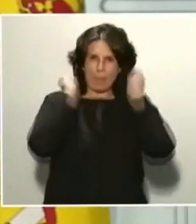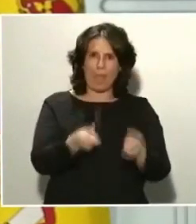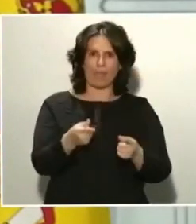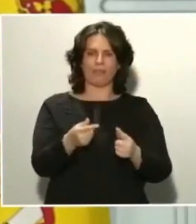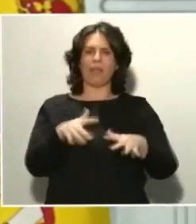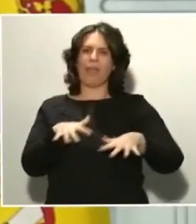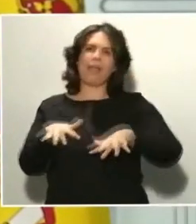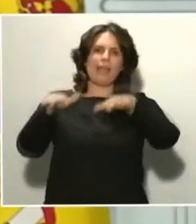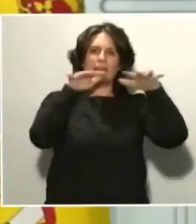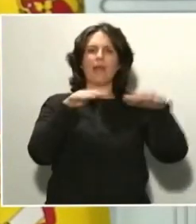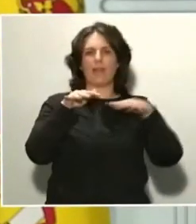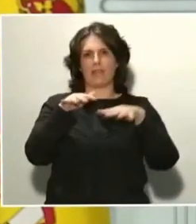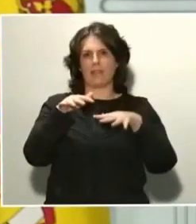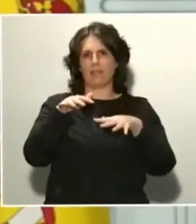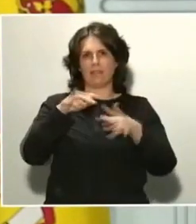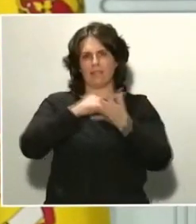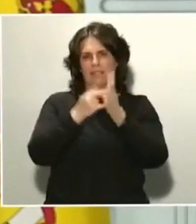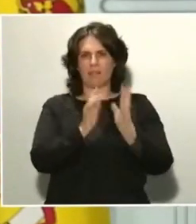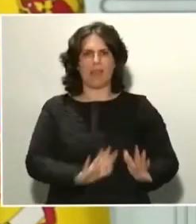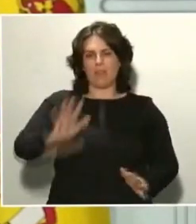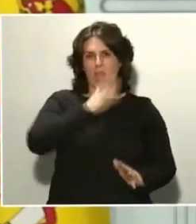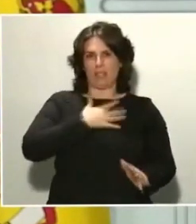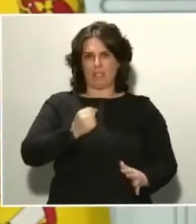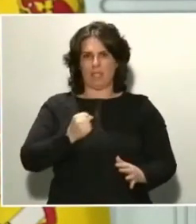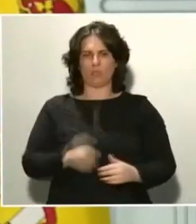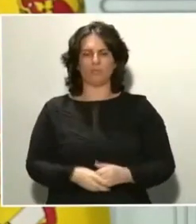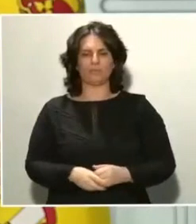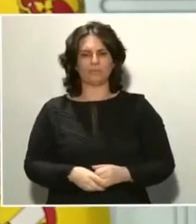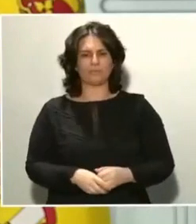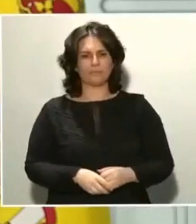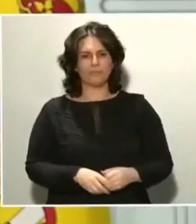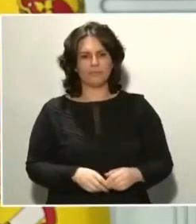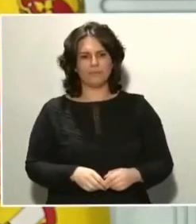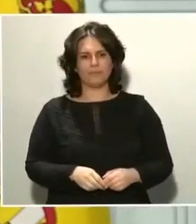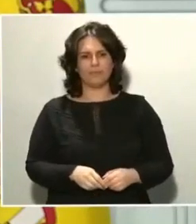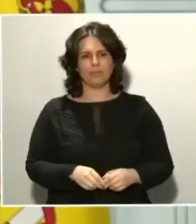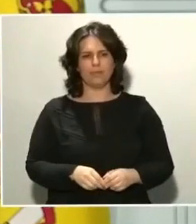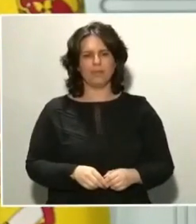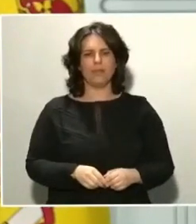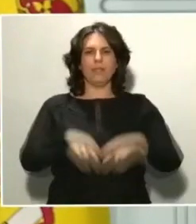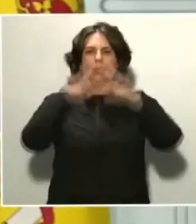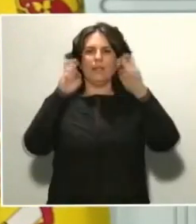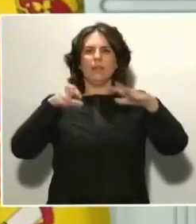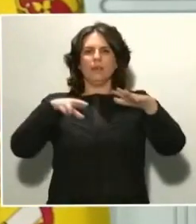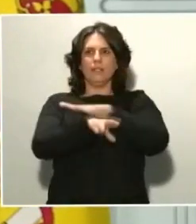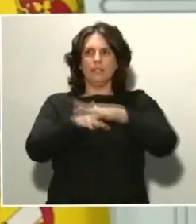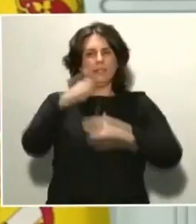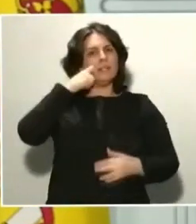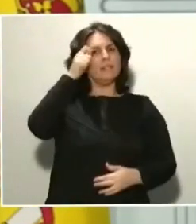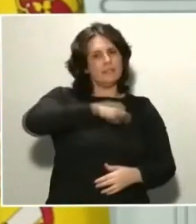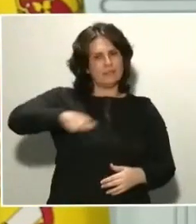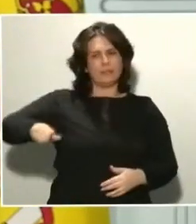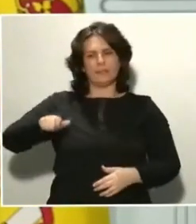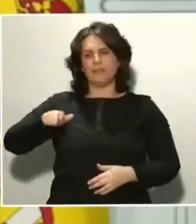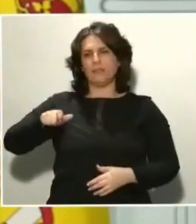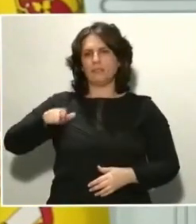cohesión del Sistema Nacional de Salud. En materia de recursos humanos, también hemos movilizado una importante cantidad de